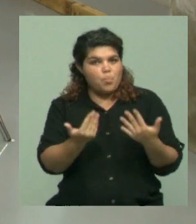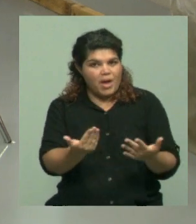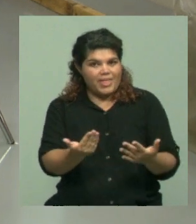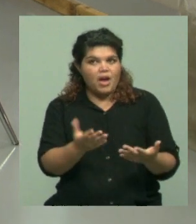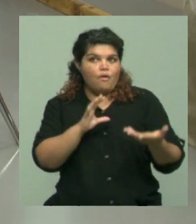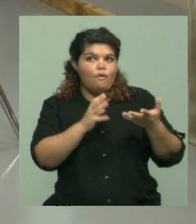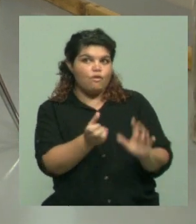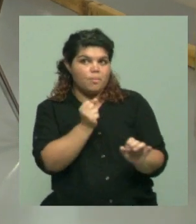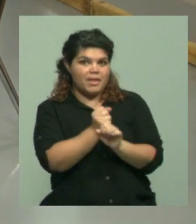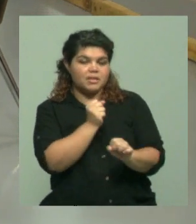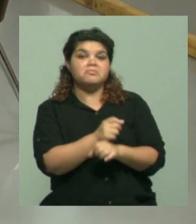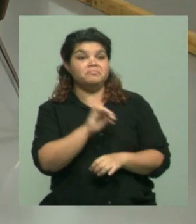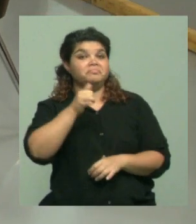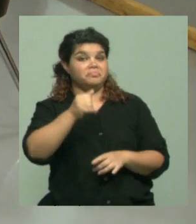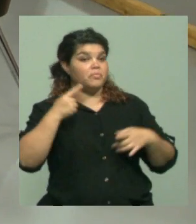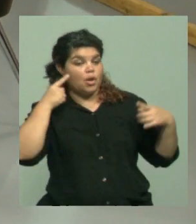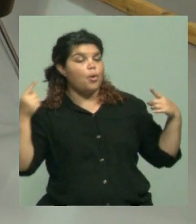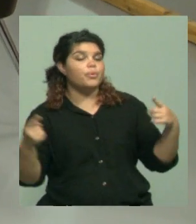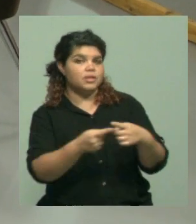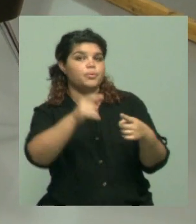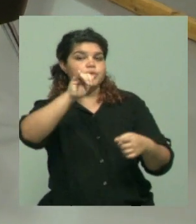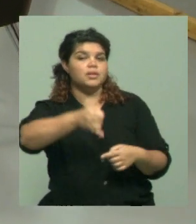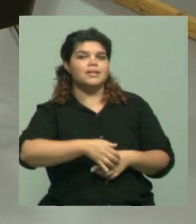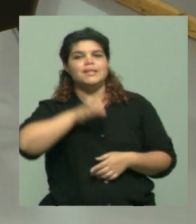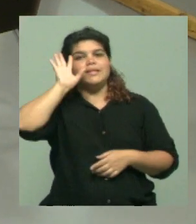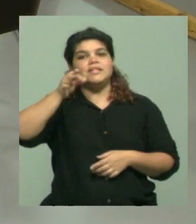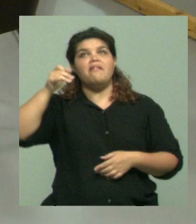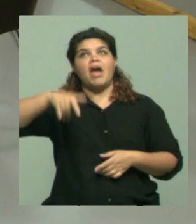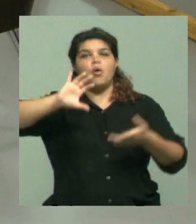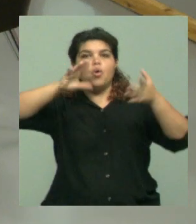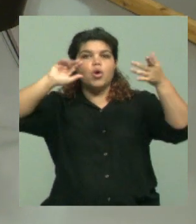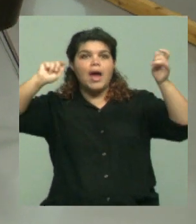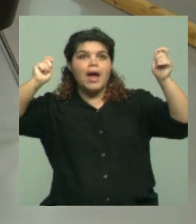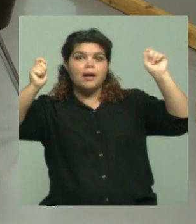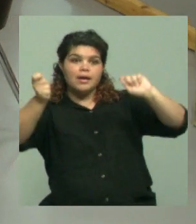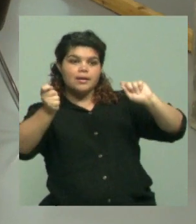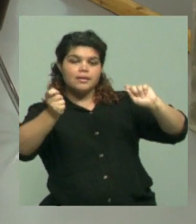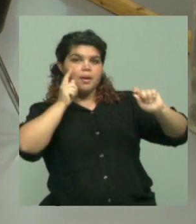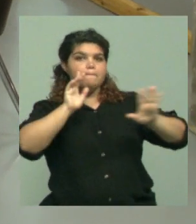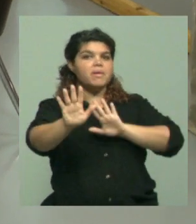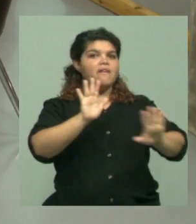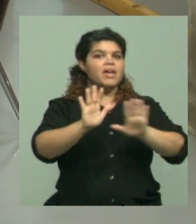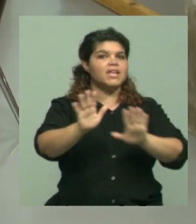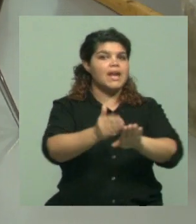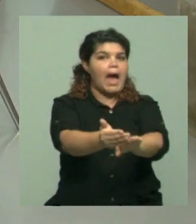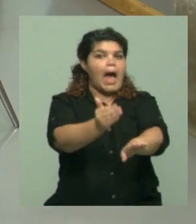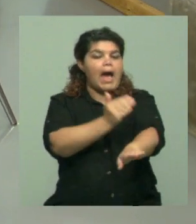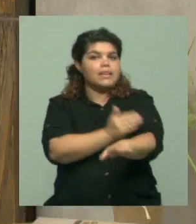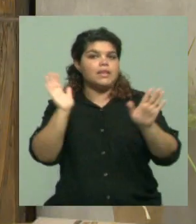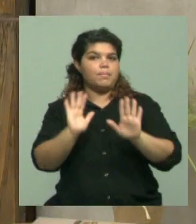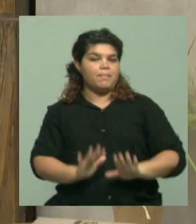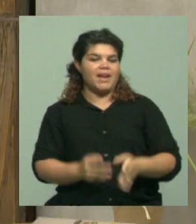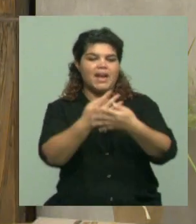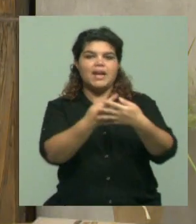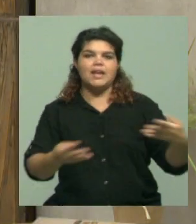Uno de los objetivos ha sido eso, sabiendo las perspectivas que podemos tener generadas por el cambio climático, bueno, empezar a prepararnos, a organizar una